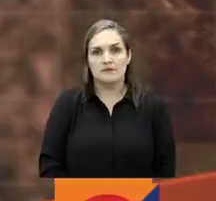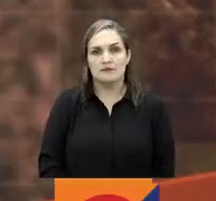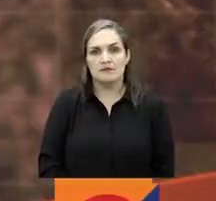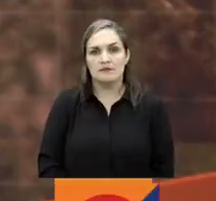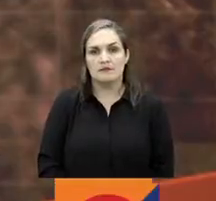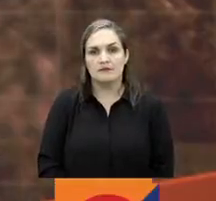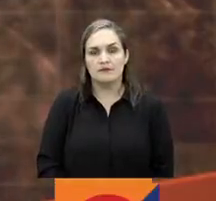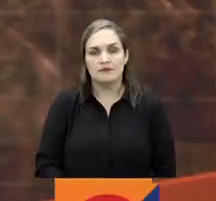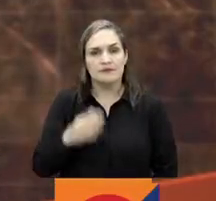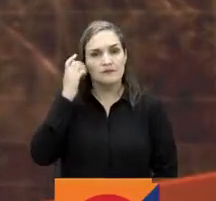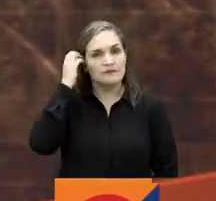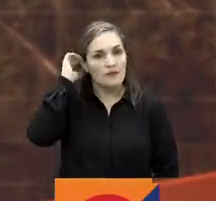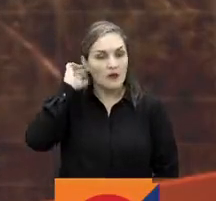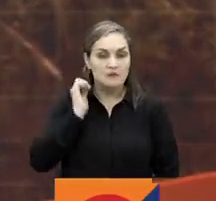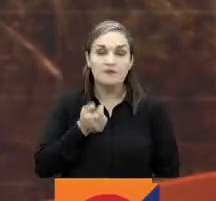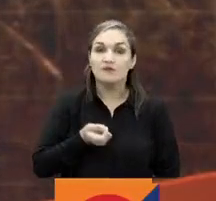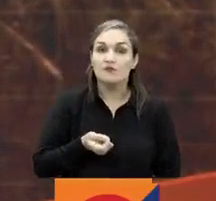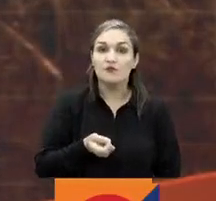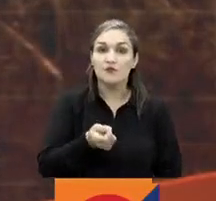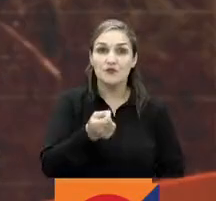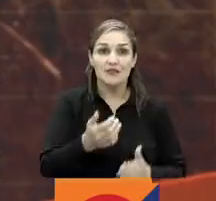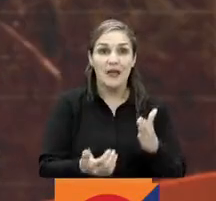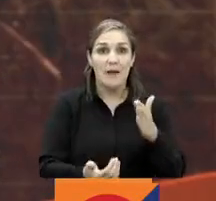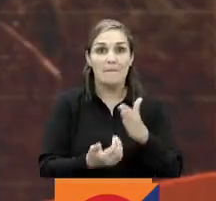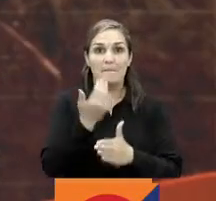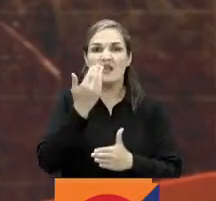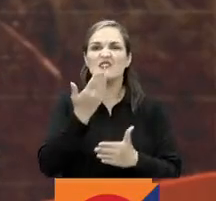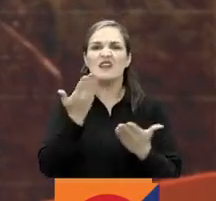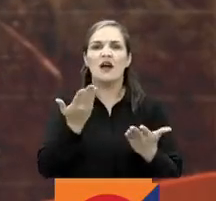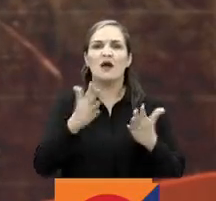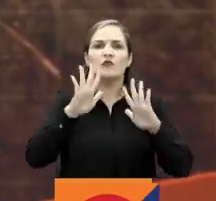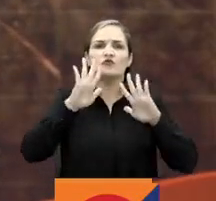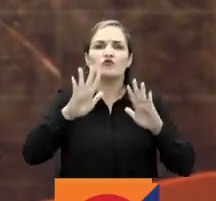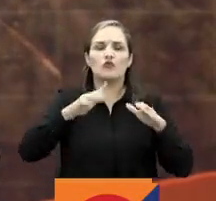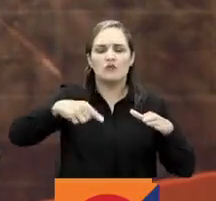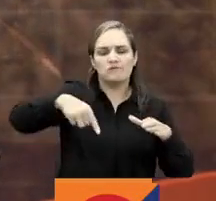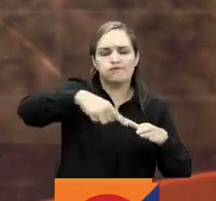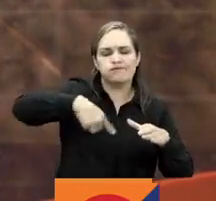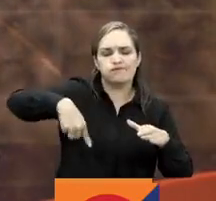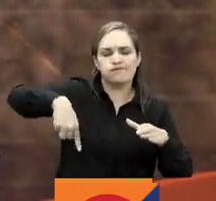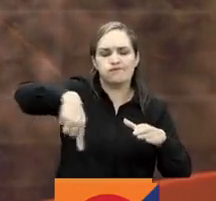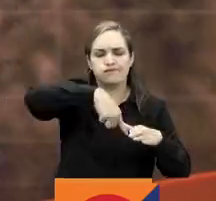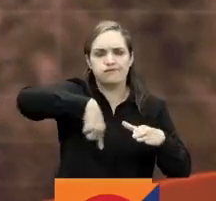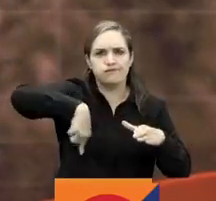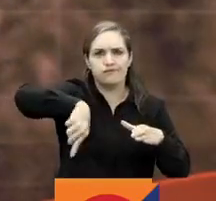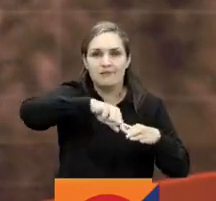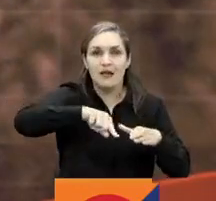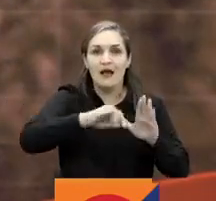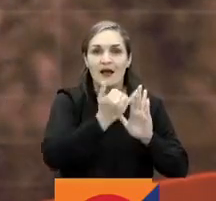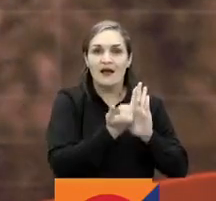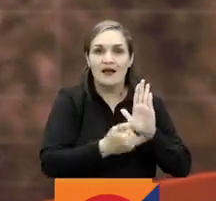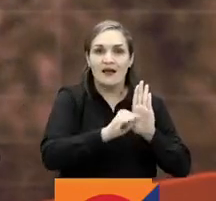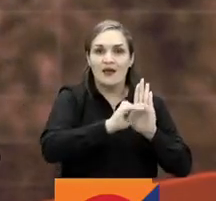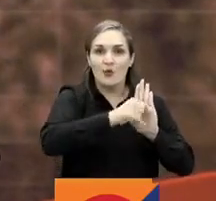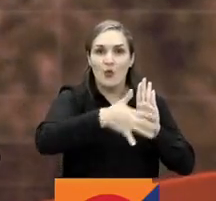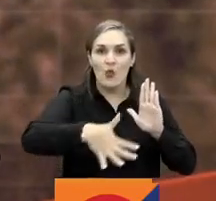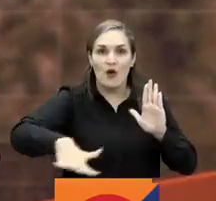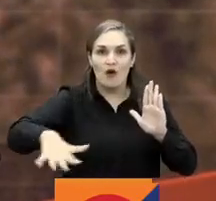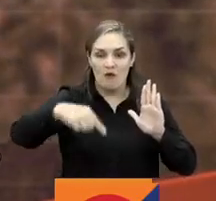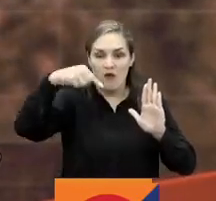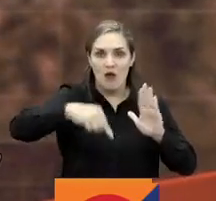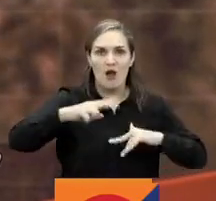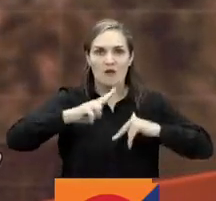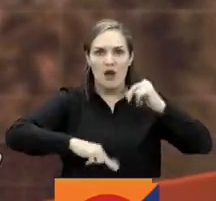En unos minutos empezarán las primeras pruebas en seco de las turbinas de Hidroituango. Hoy encenderán todos los